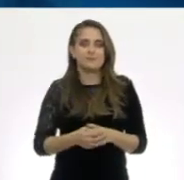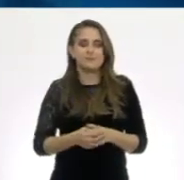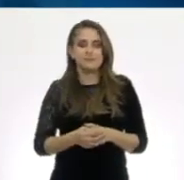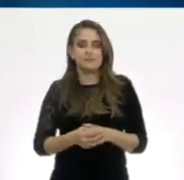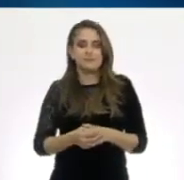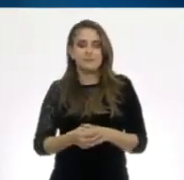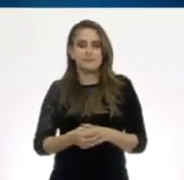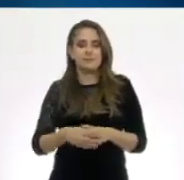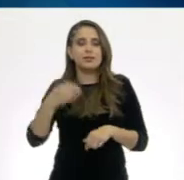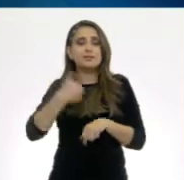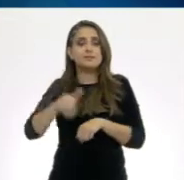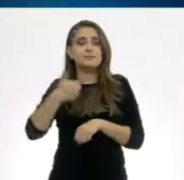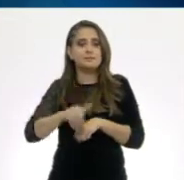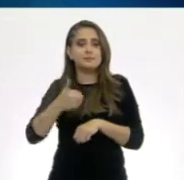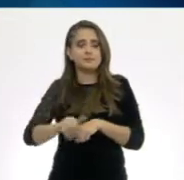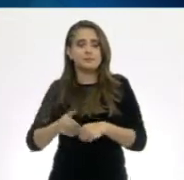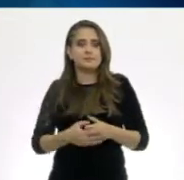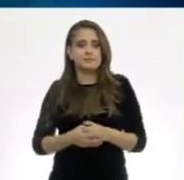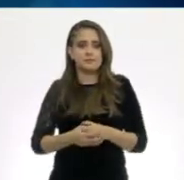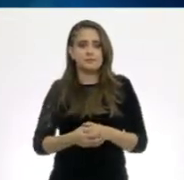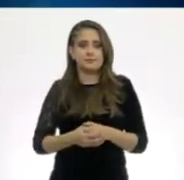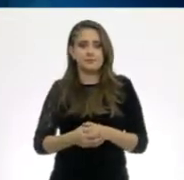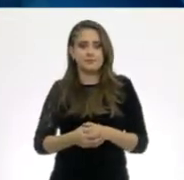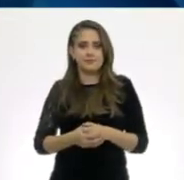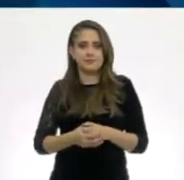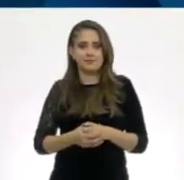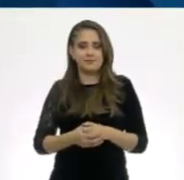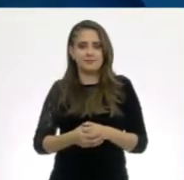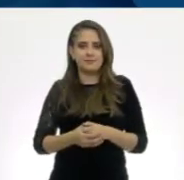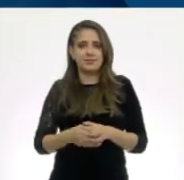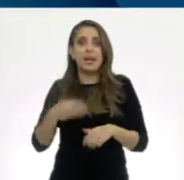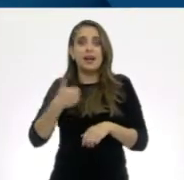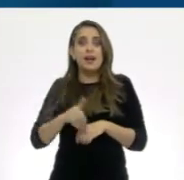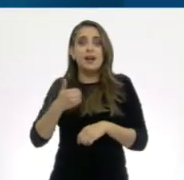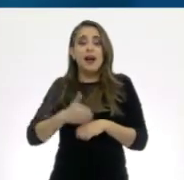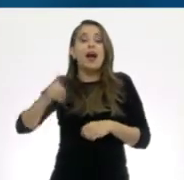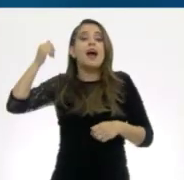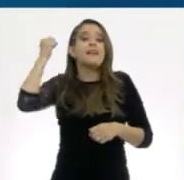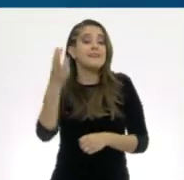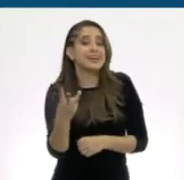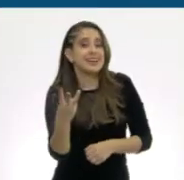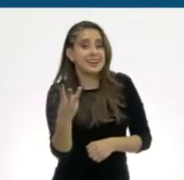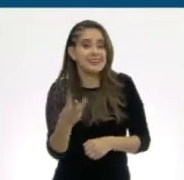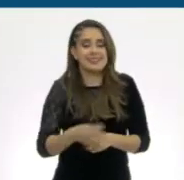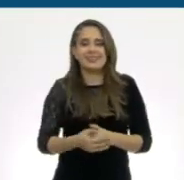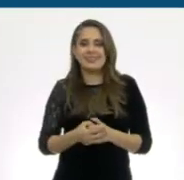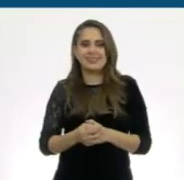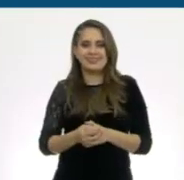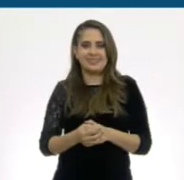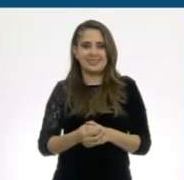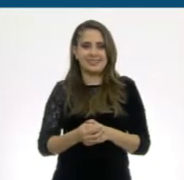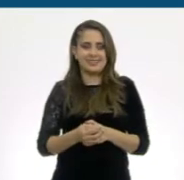cae en el número... ¿Número cuál será? ¡Y tres! ¡Tres!